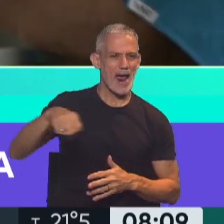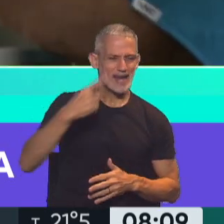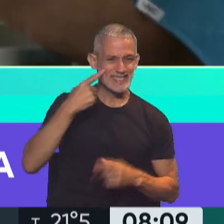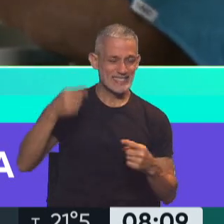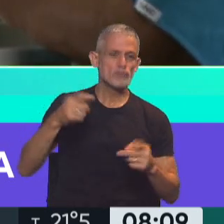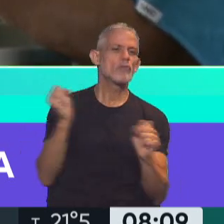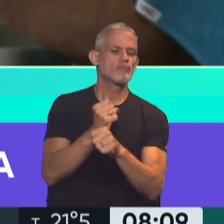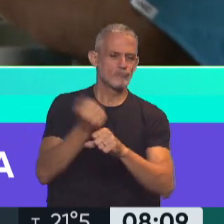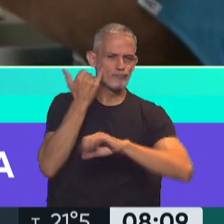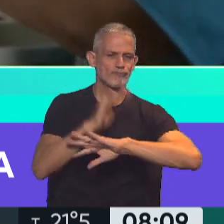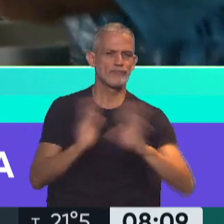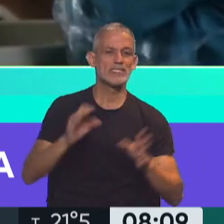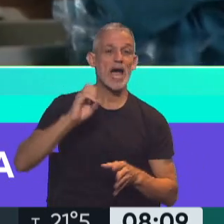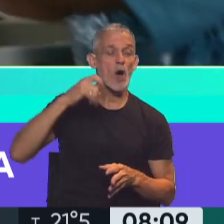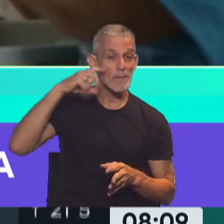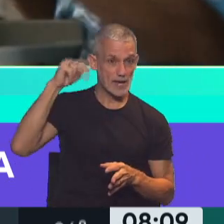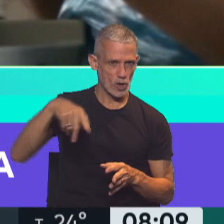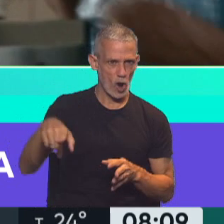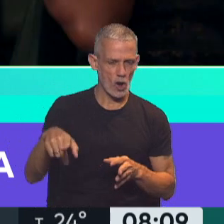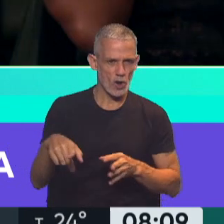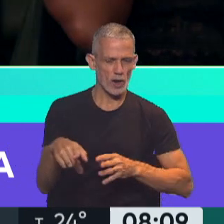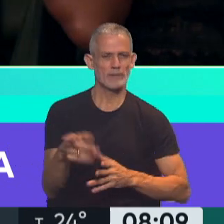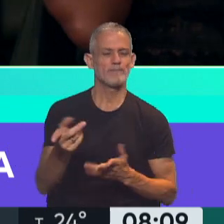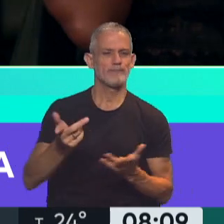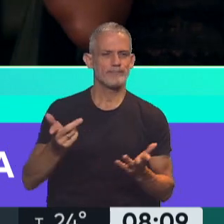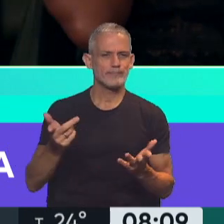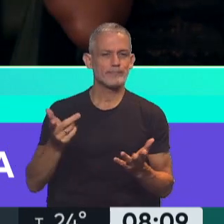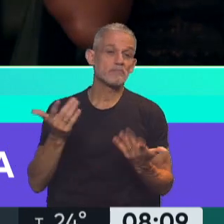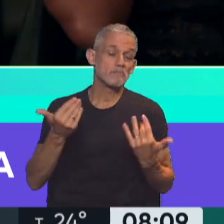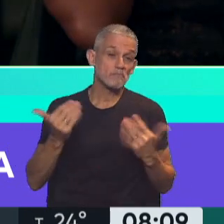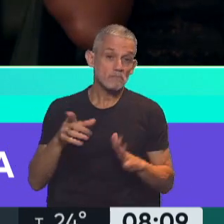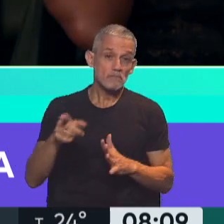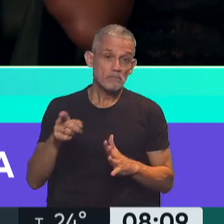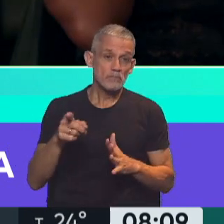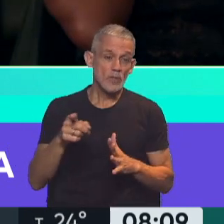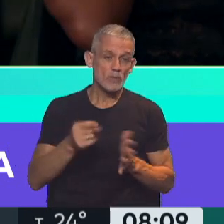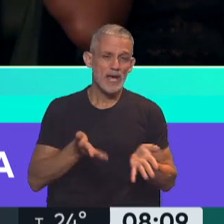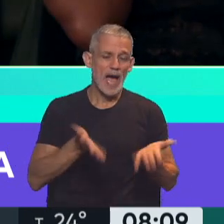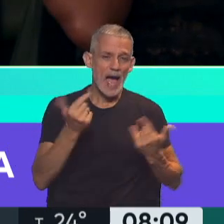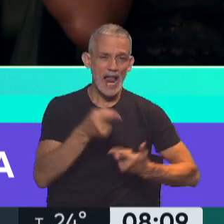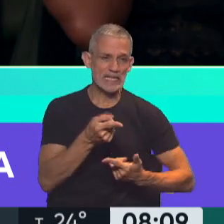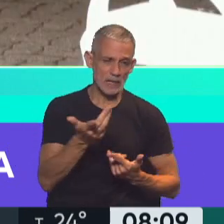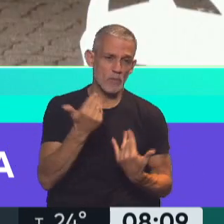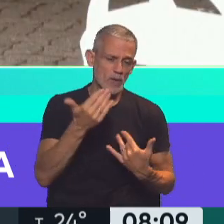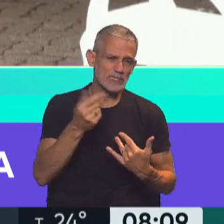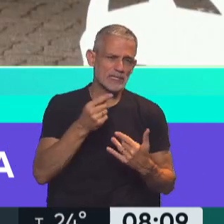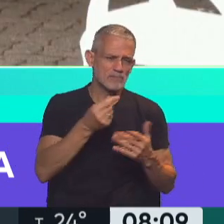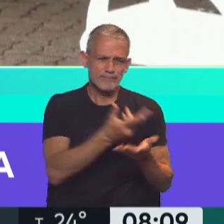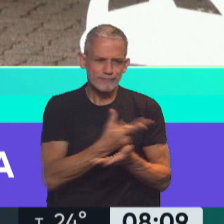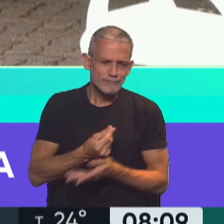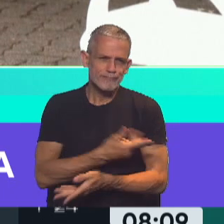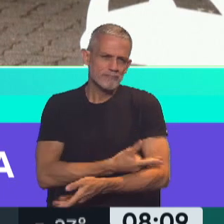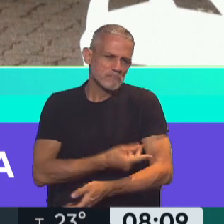bueno, que era variante Omicron. Seguramente, tal vez, al alta se le realizan algunos estudios de laboratorio,